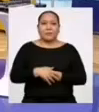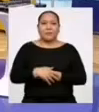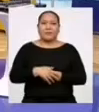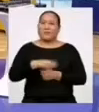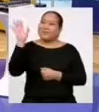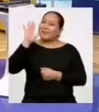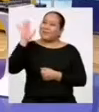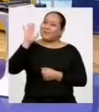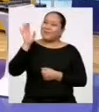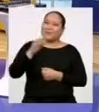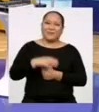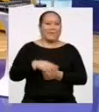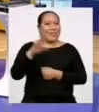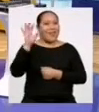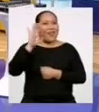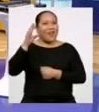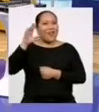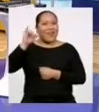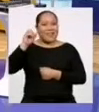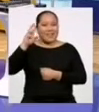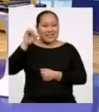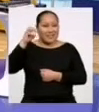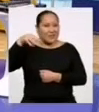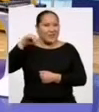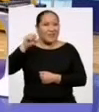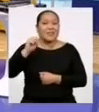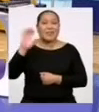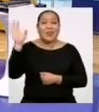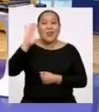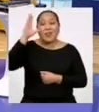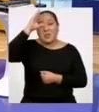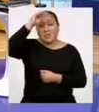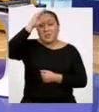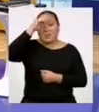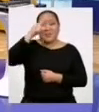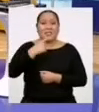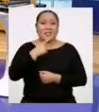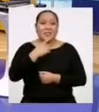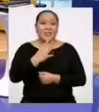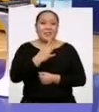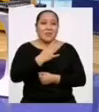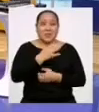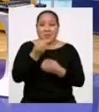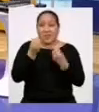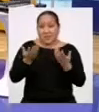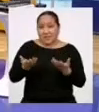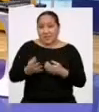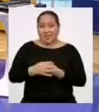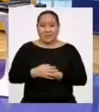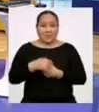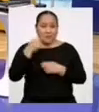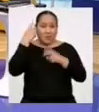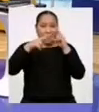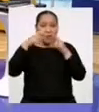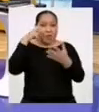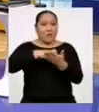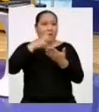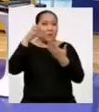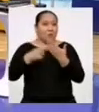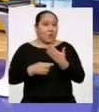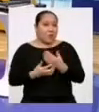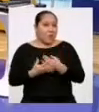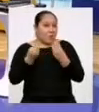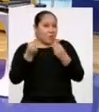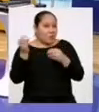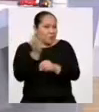Hola. Hola, Yeremis. Hola, chicas y chicos de cuarto de secundaria. ¿Cómo están? Veo que en el programa de hoy hay